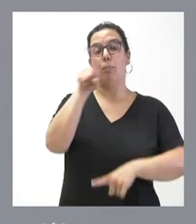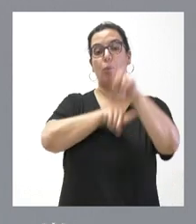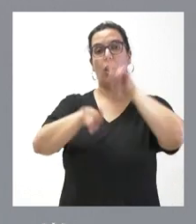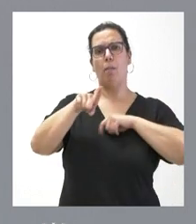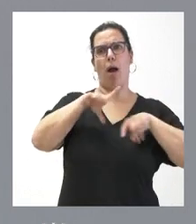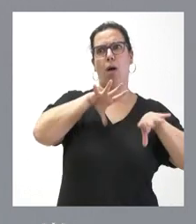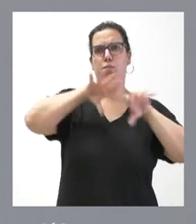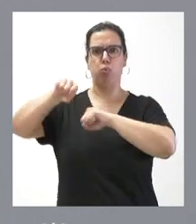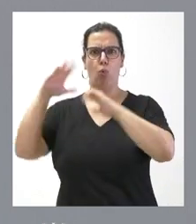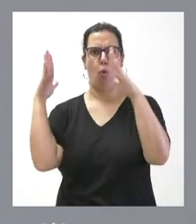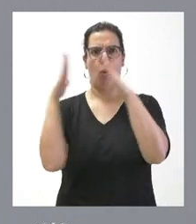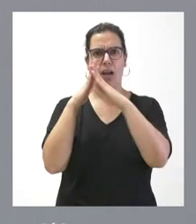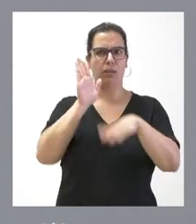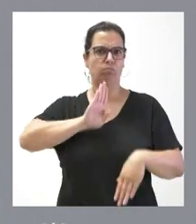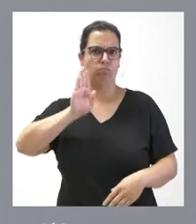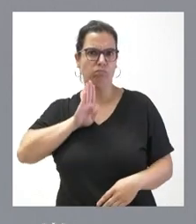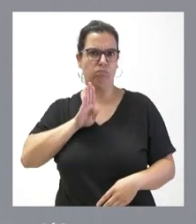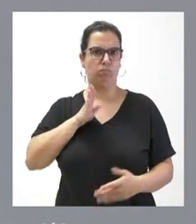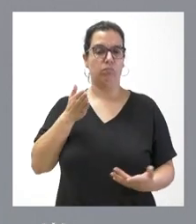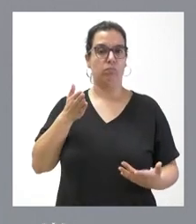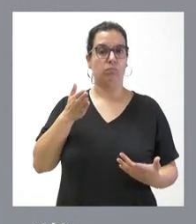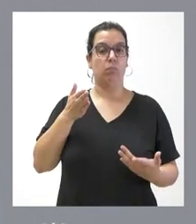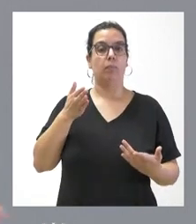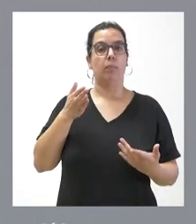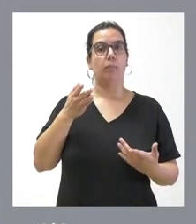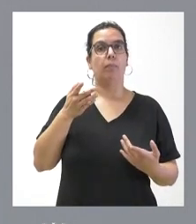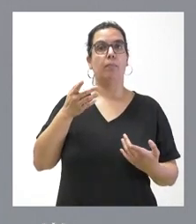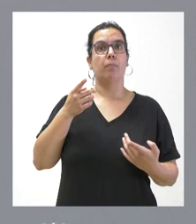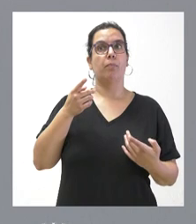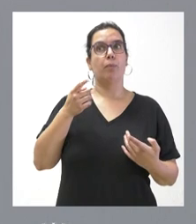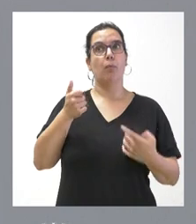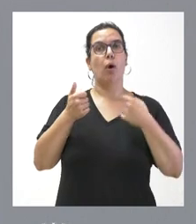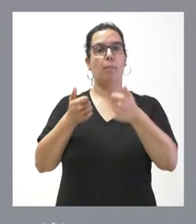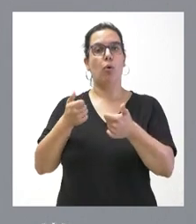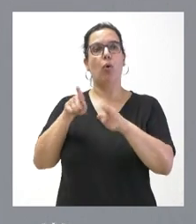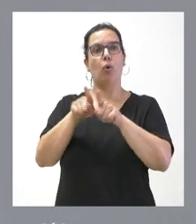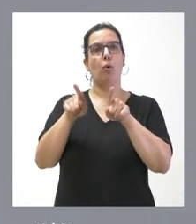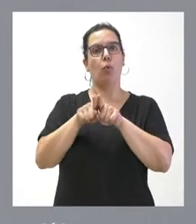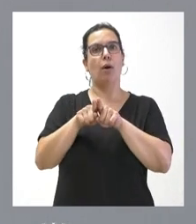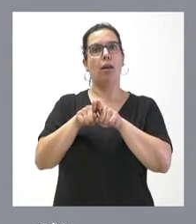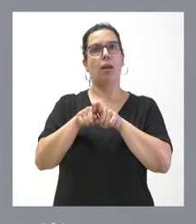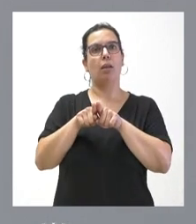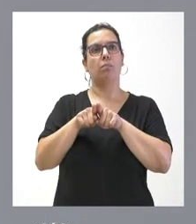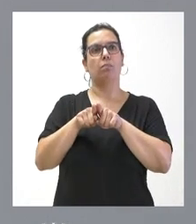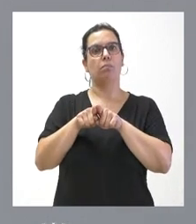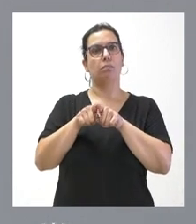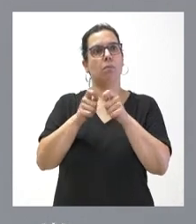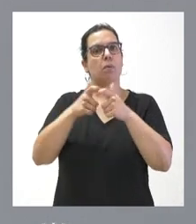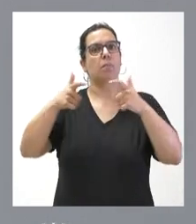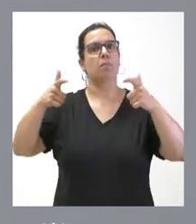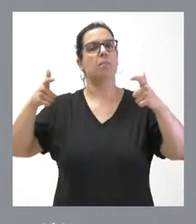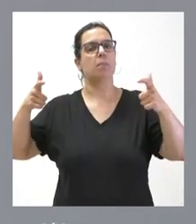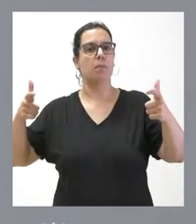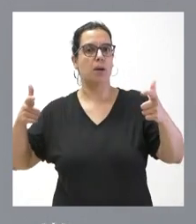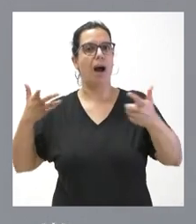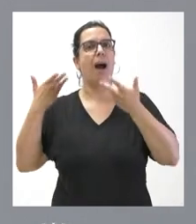ilegal pues se vaya instaurando como un elemento de crecimiento en nuestra comunidad autónoma. No se trata